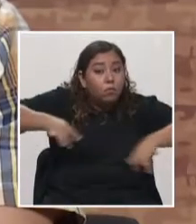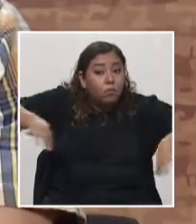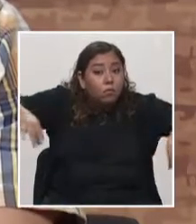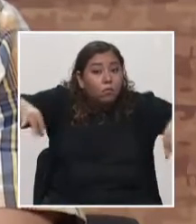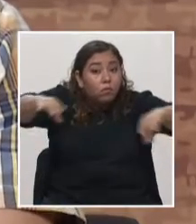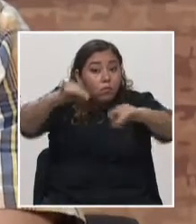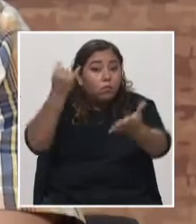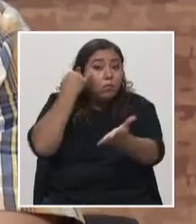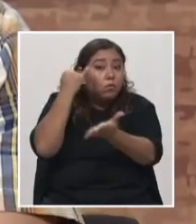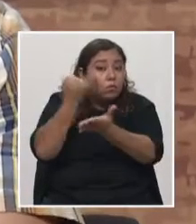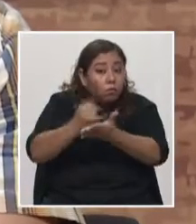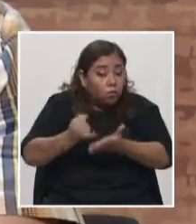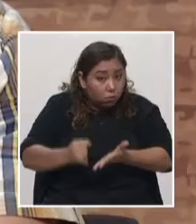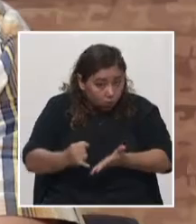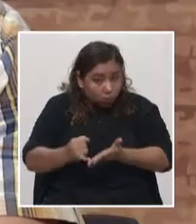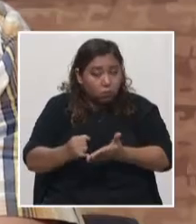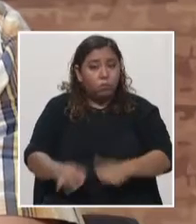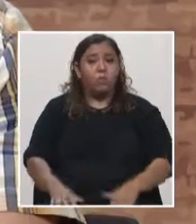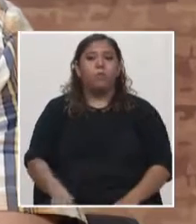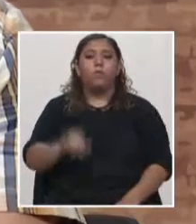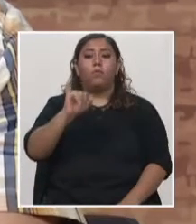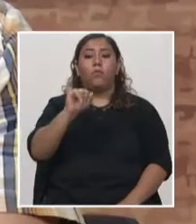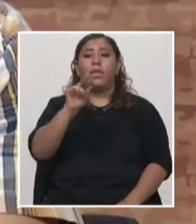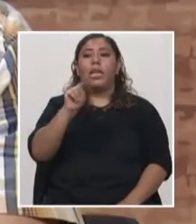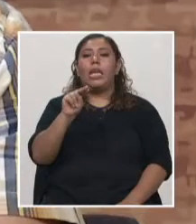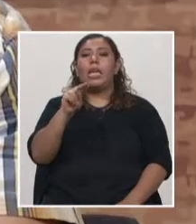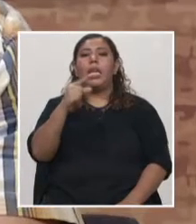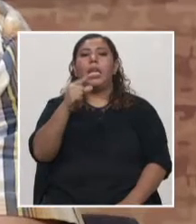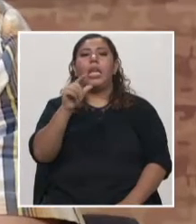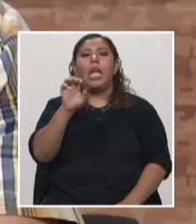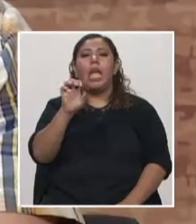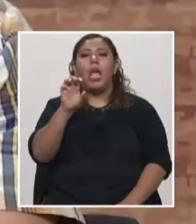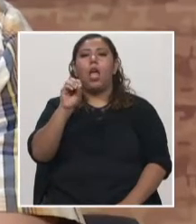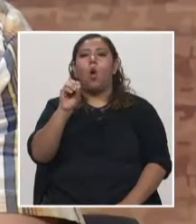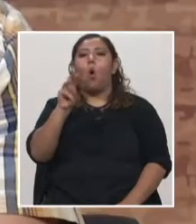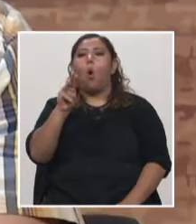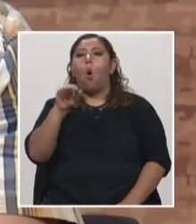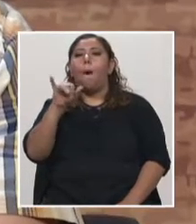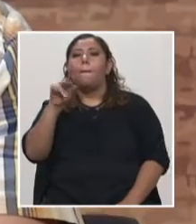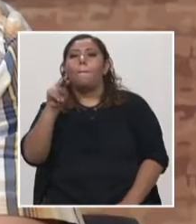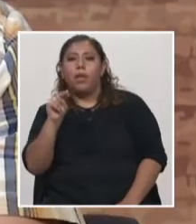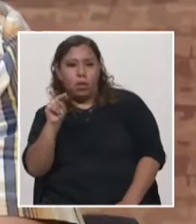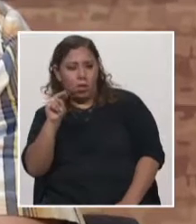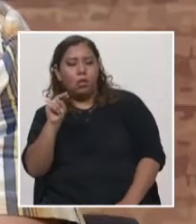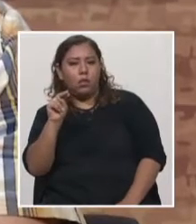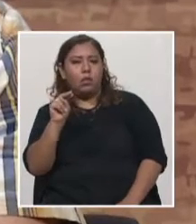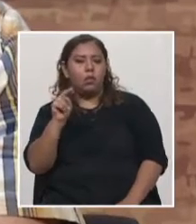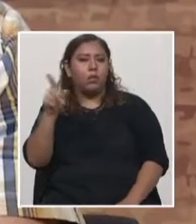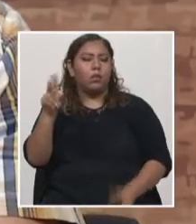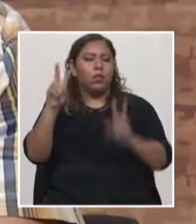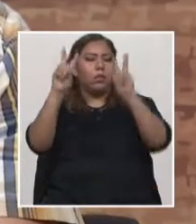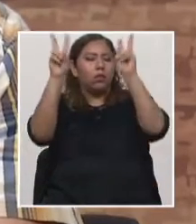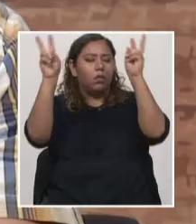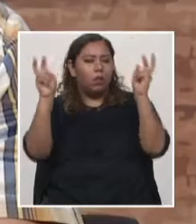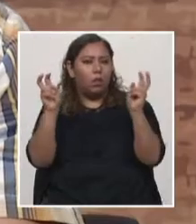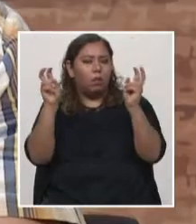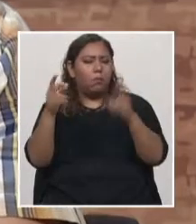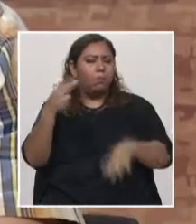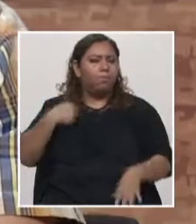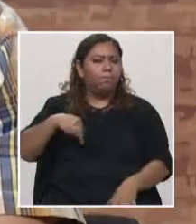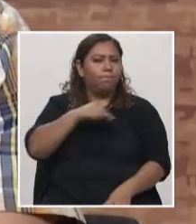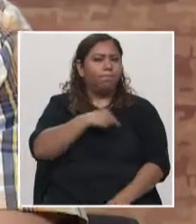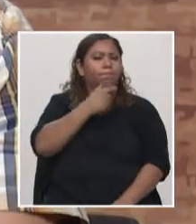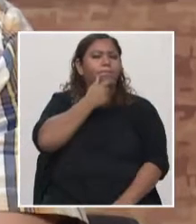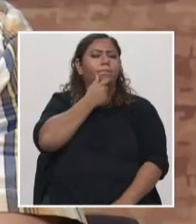Minas está directamente apoyando estos espacios que son creados desde la academia, que son creados desde el conocimiento científico, desde el conocimiento